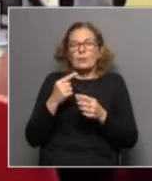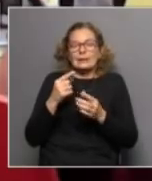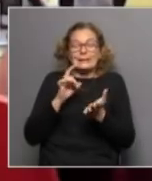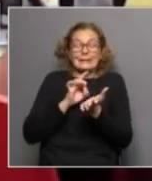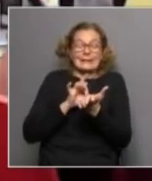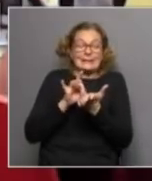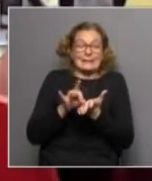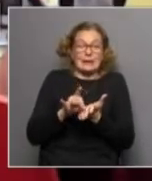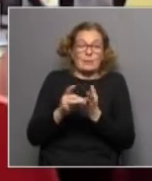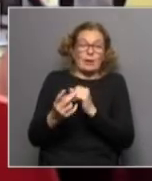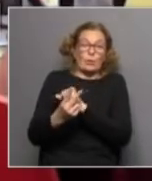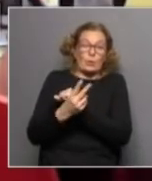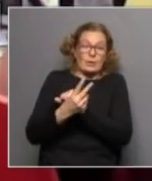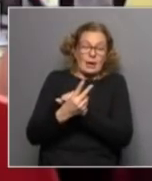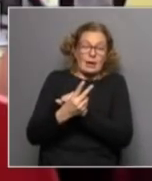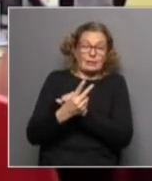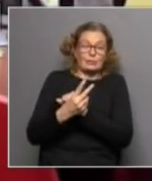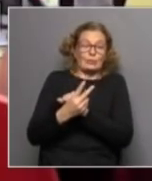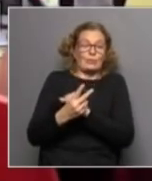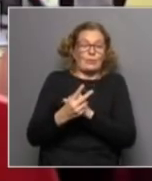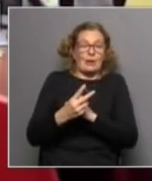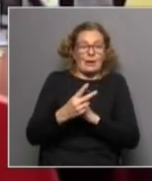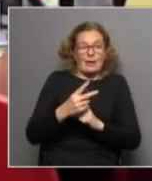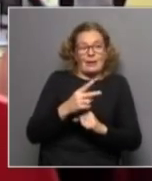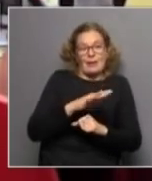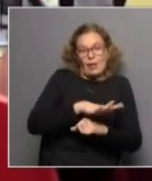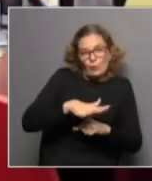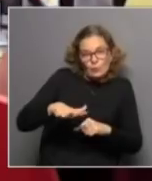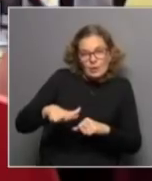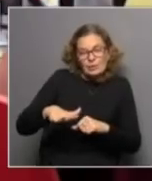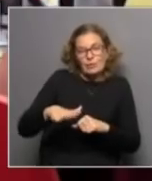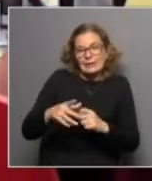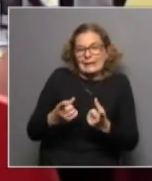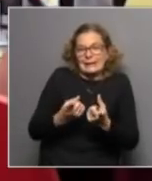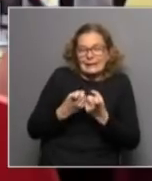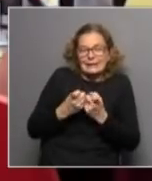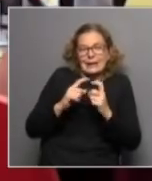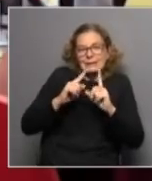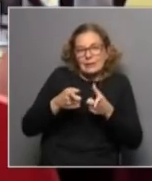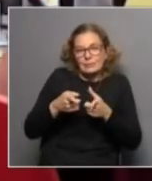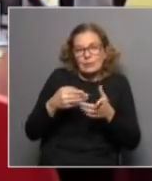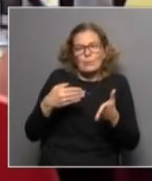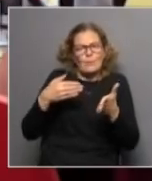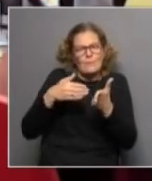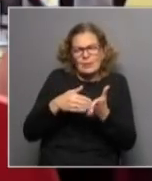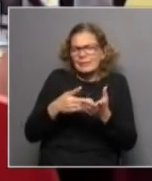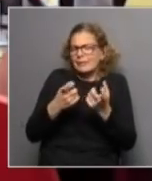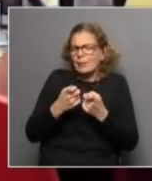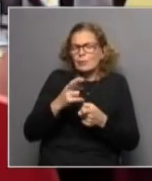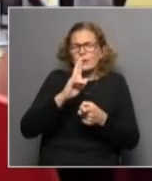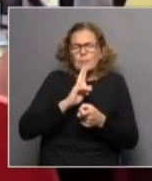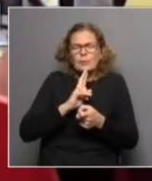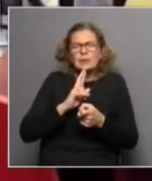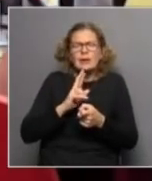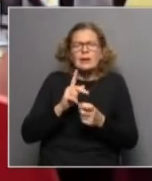sistema de protección a la infancia a la adolescencia de la necesidad de las respuestas y la articulación de